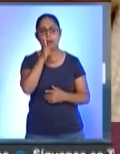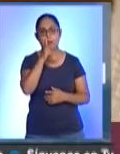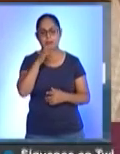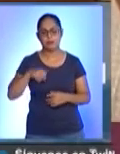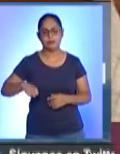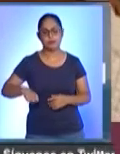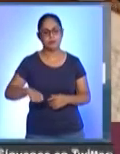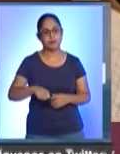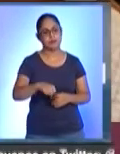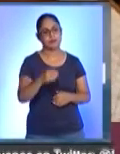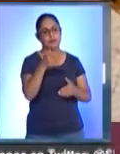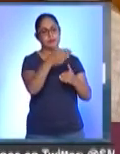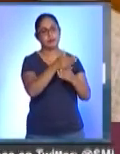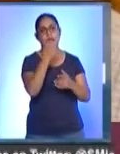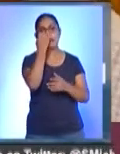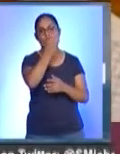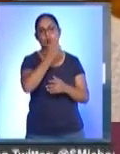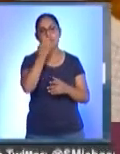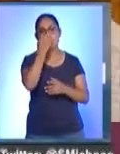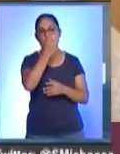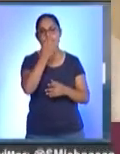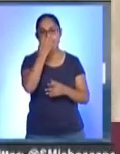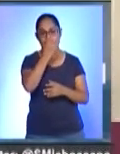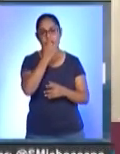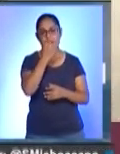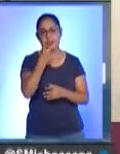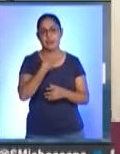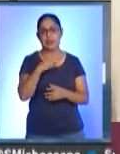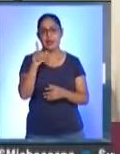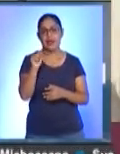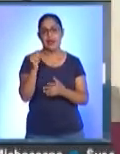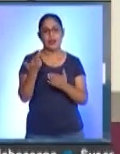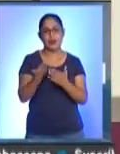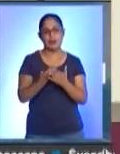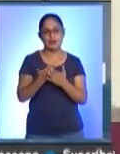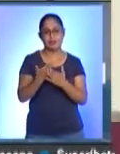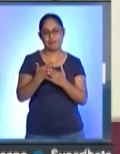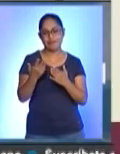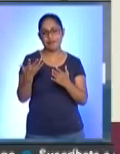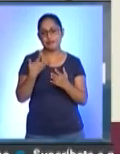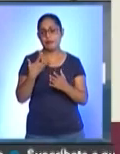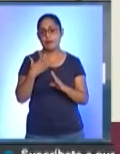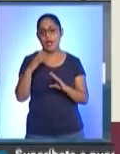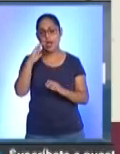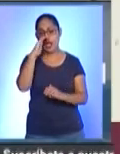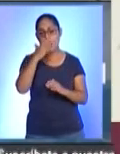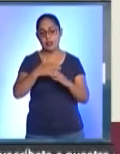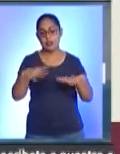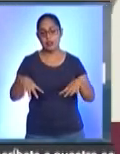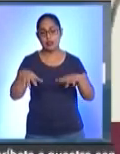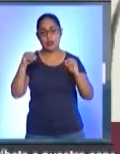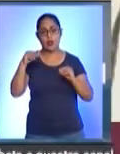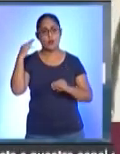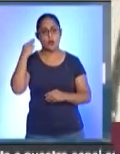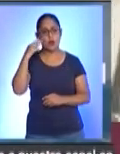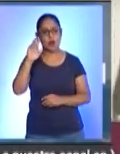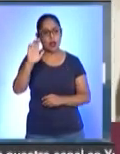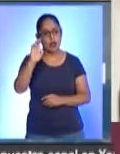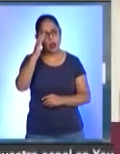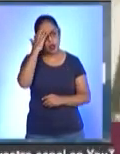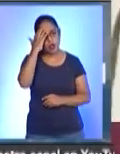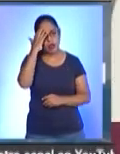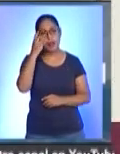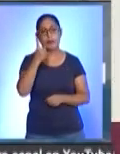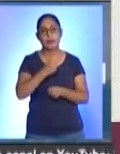del Conservatorio de las Rosas. A los 7 años ya era parte del coro de Infantes de la Catedral de Morelia, donde conoció su destino. El